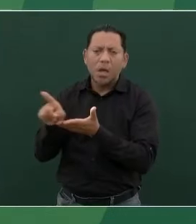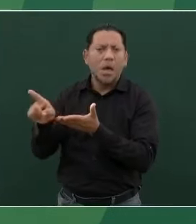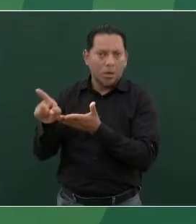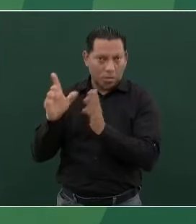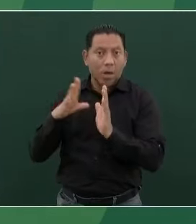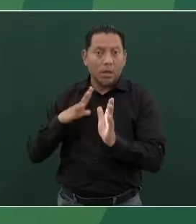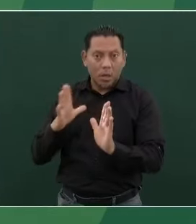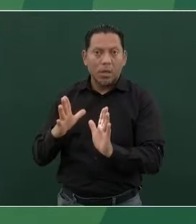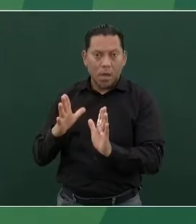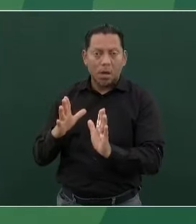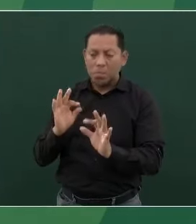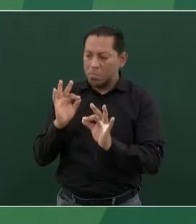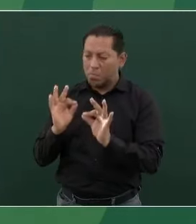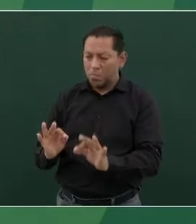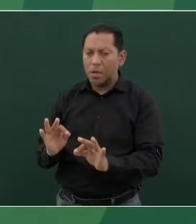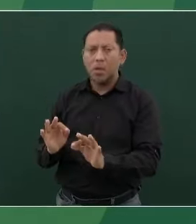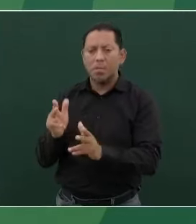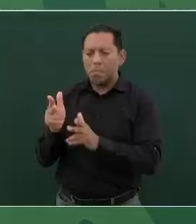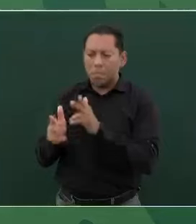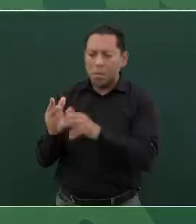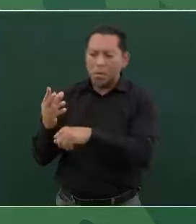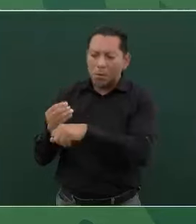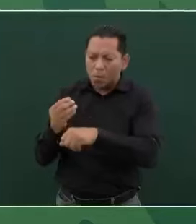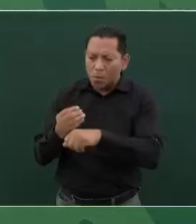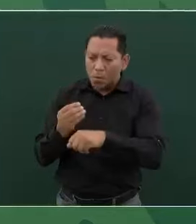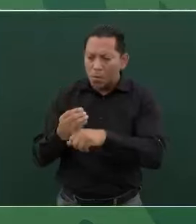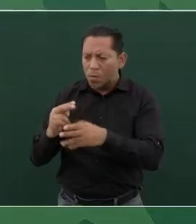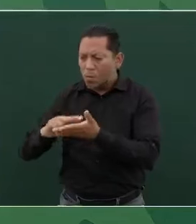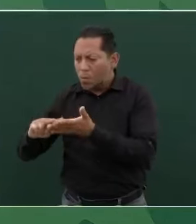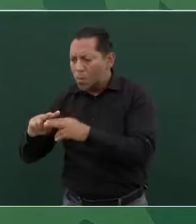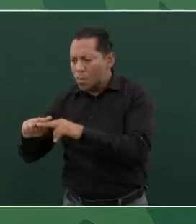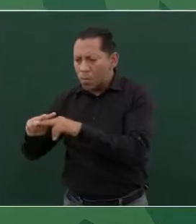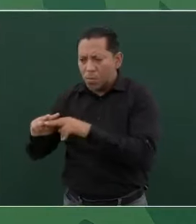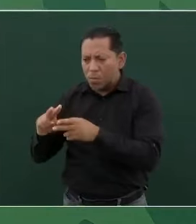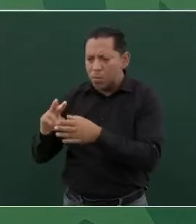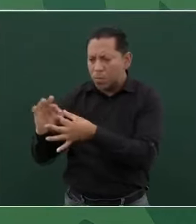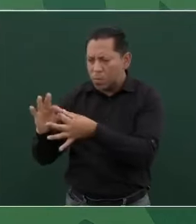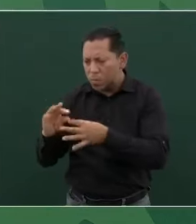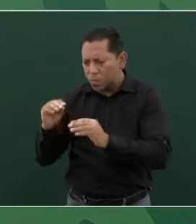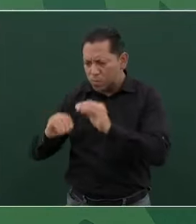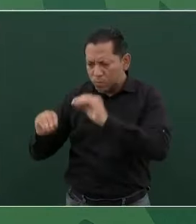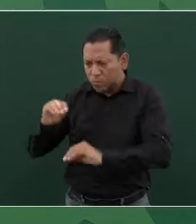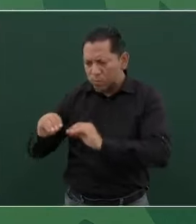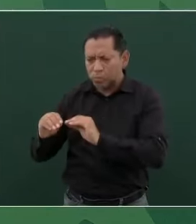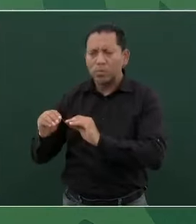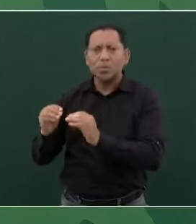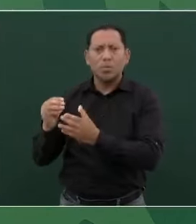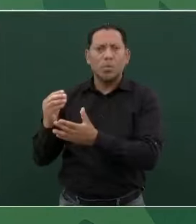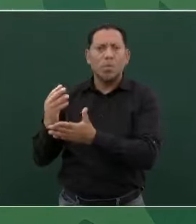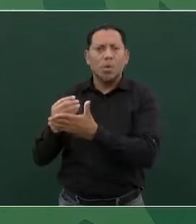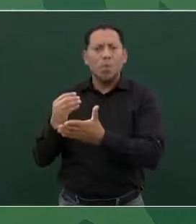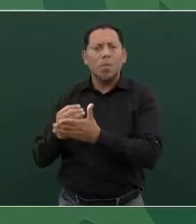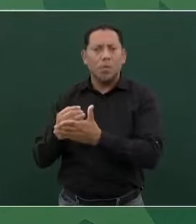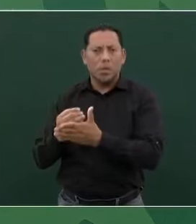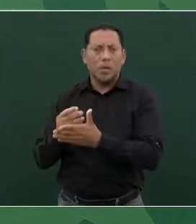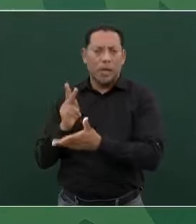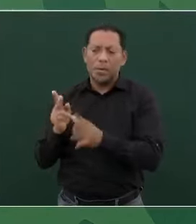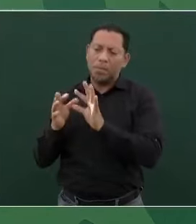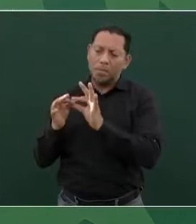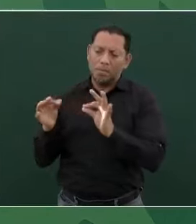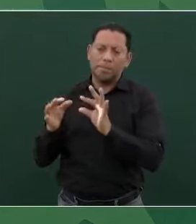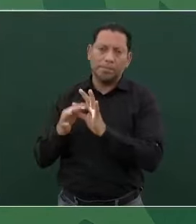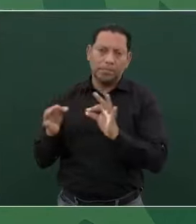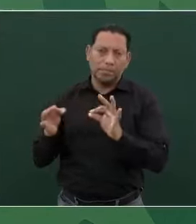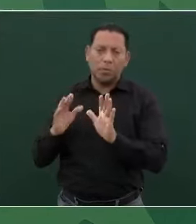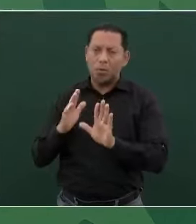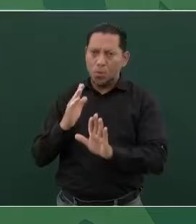vía, pero hay que rehabilitarlo, este es un plan. Y